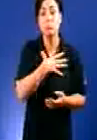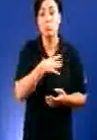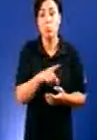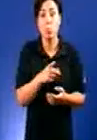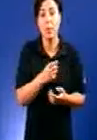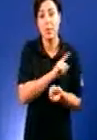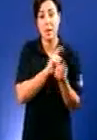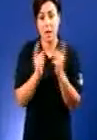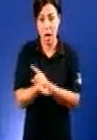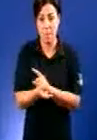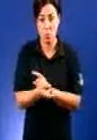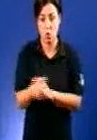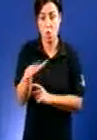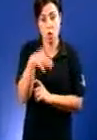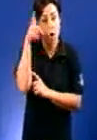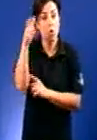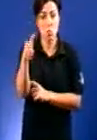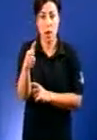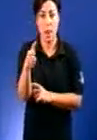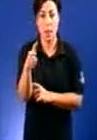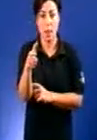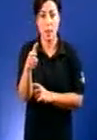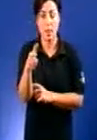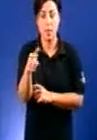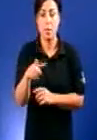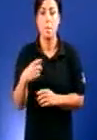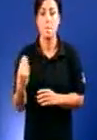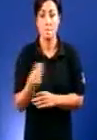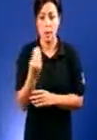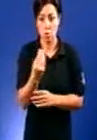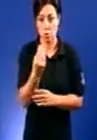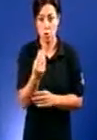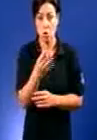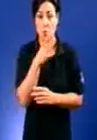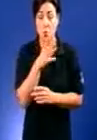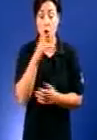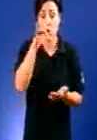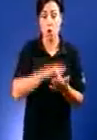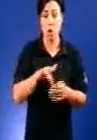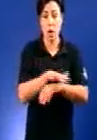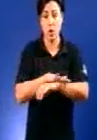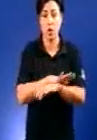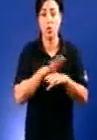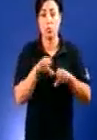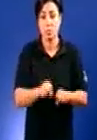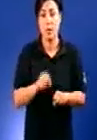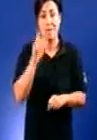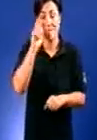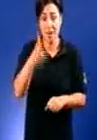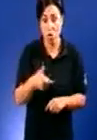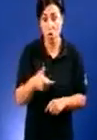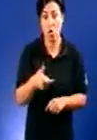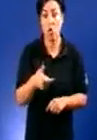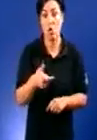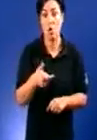neste país, dende que goberna o señor Feijó, somos 48.000 habitantes menos. A xente emigra por falta de oportunidades.